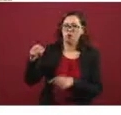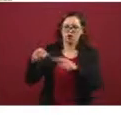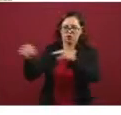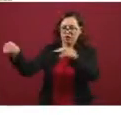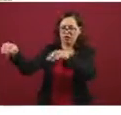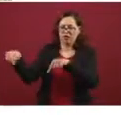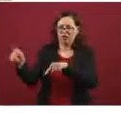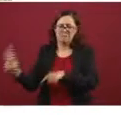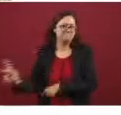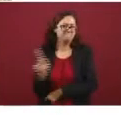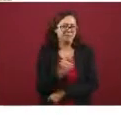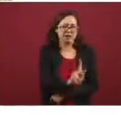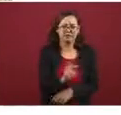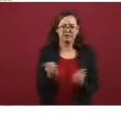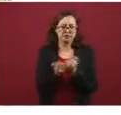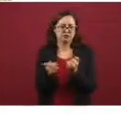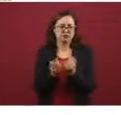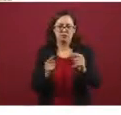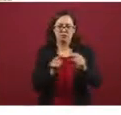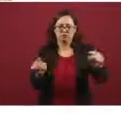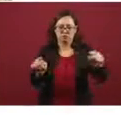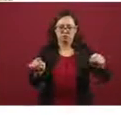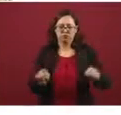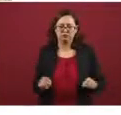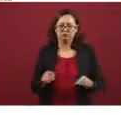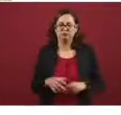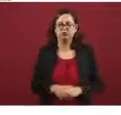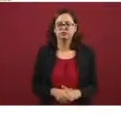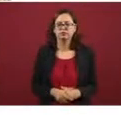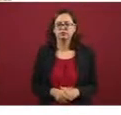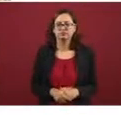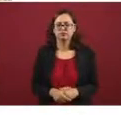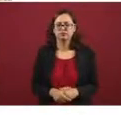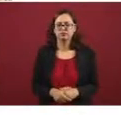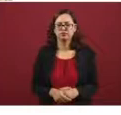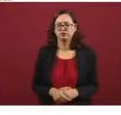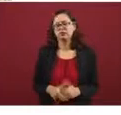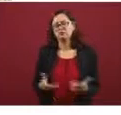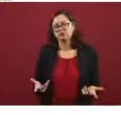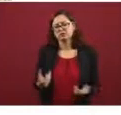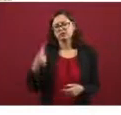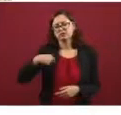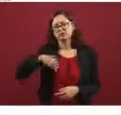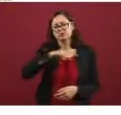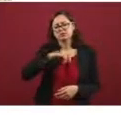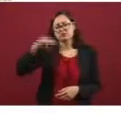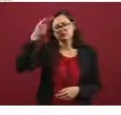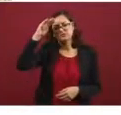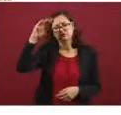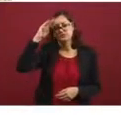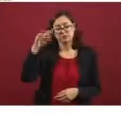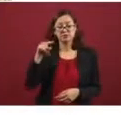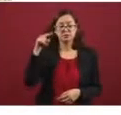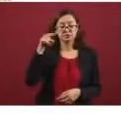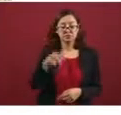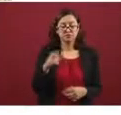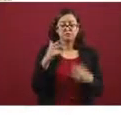predio. En este caso, lo que nosotros estamos acotando es que este bien